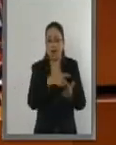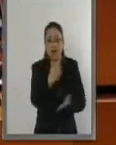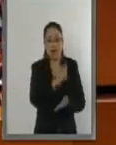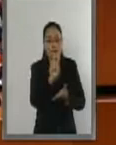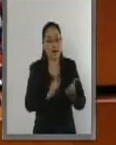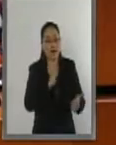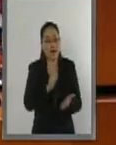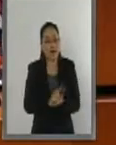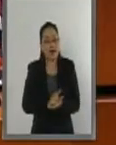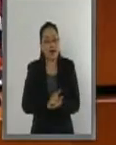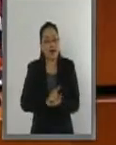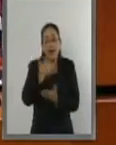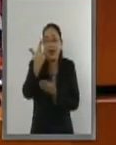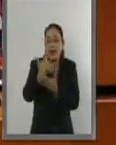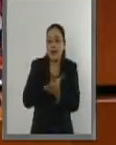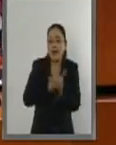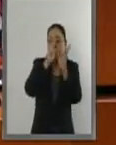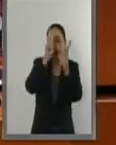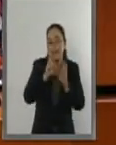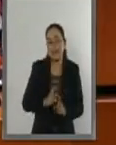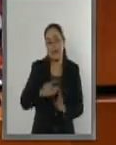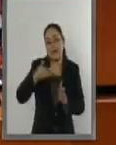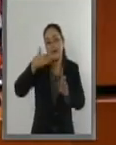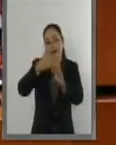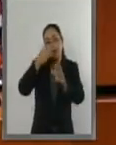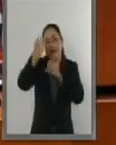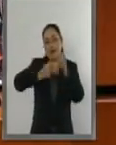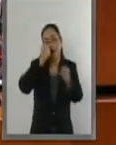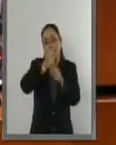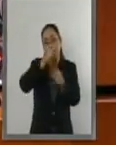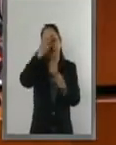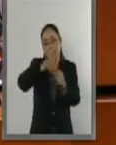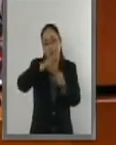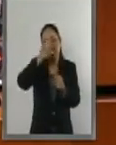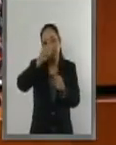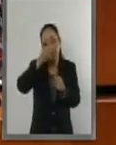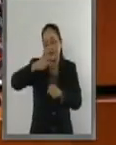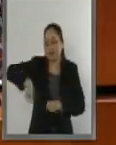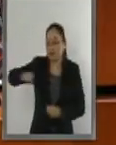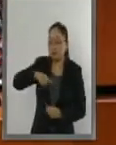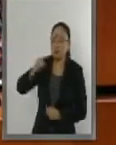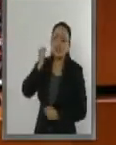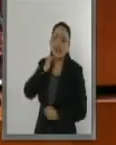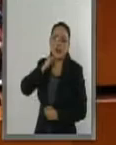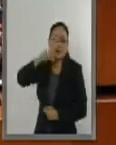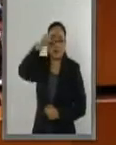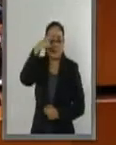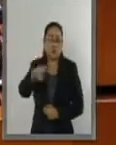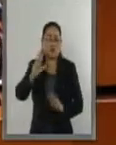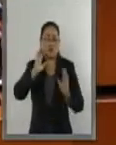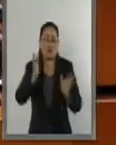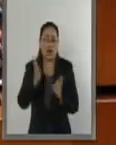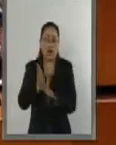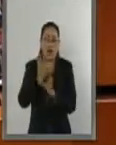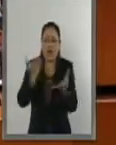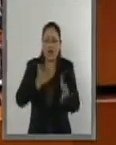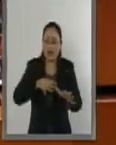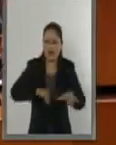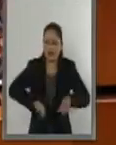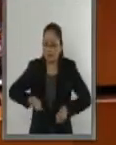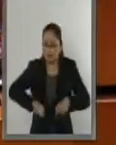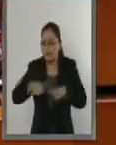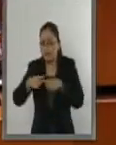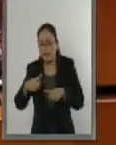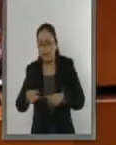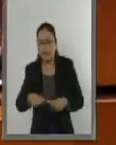2030, que ya este Senado de la República ha hecho una serie de actividades que ya hemos visto como más de